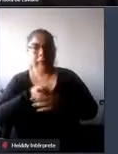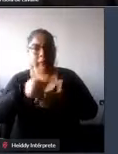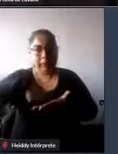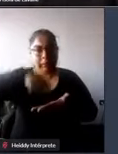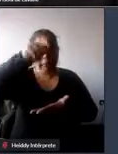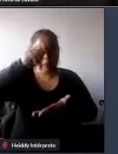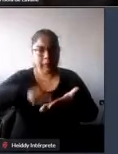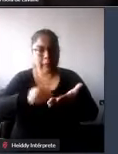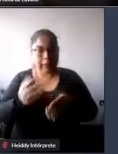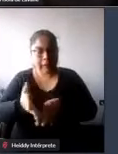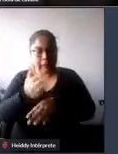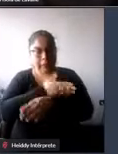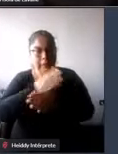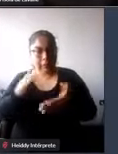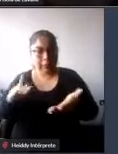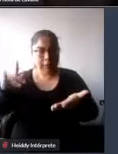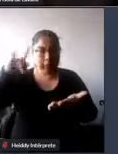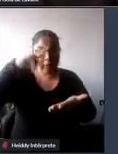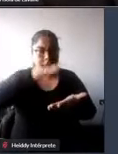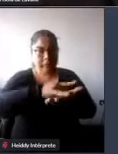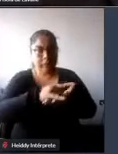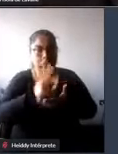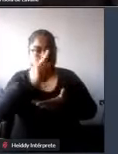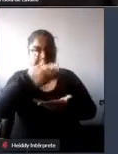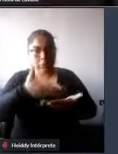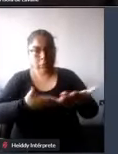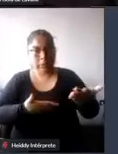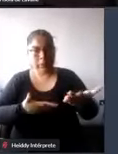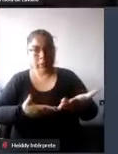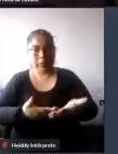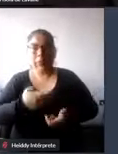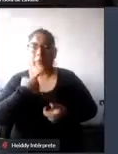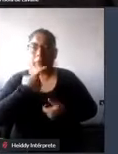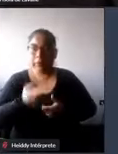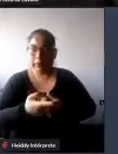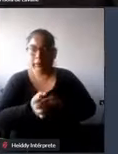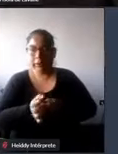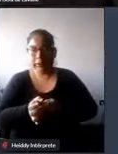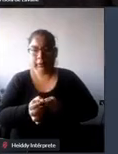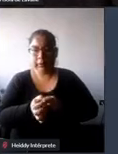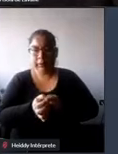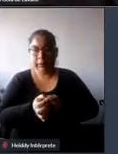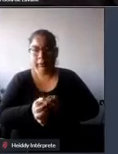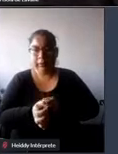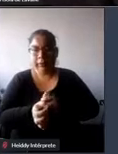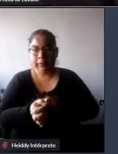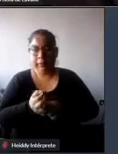antes de subir al avión un documento por lo cual nosotros este